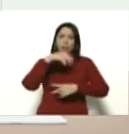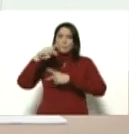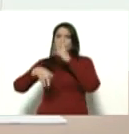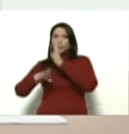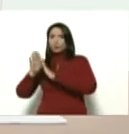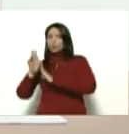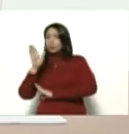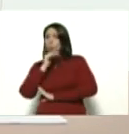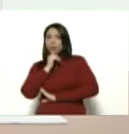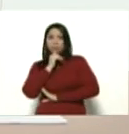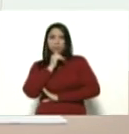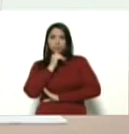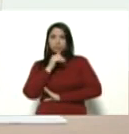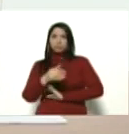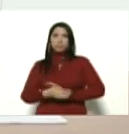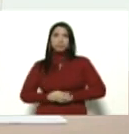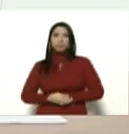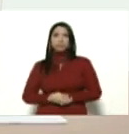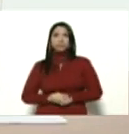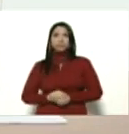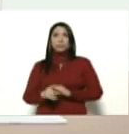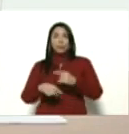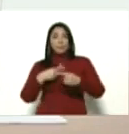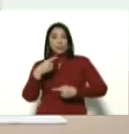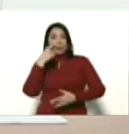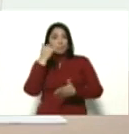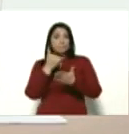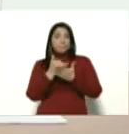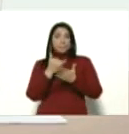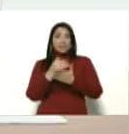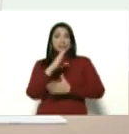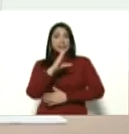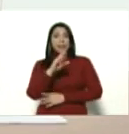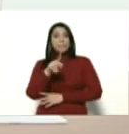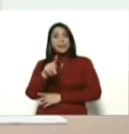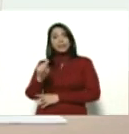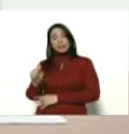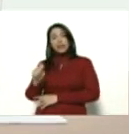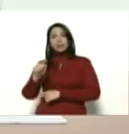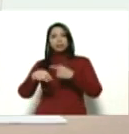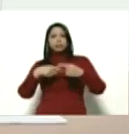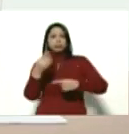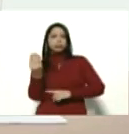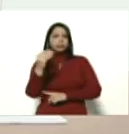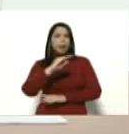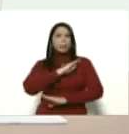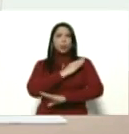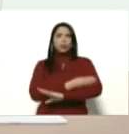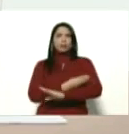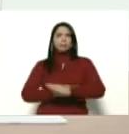No la hay. Mañana lo vamos a ver con los CPT. Los CPT cada vez tienen más poder,